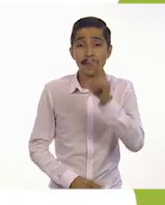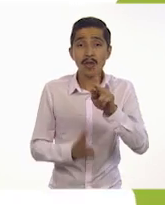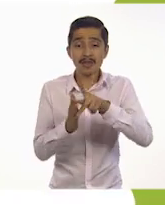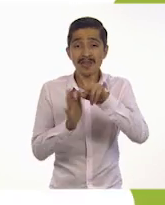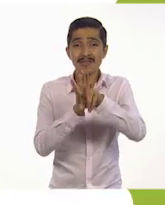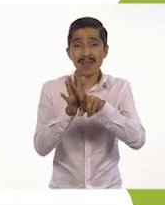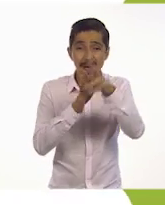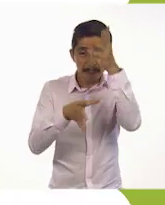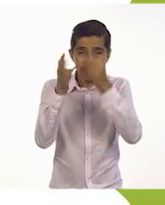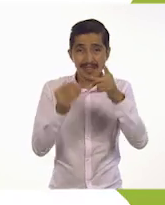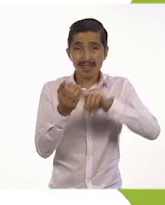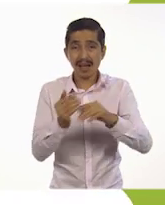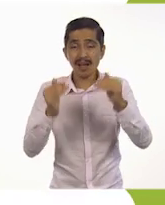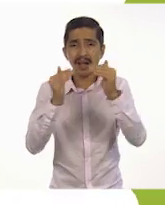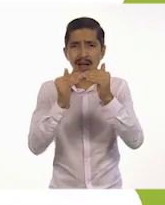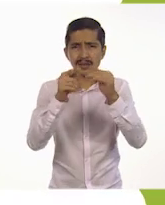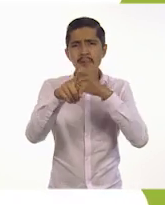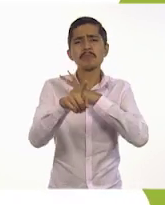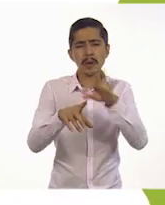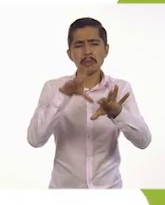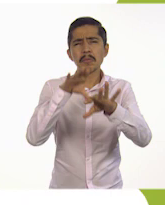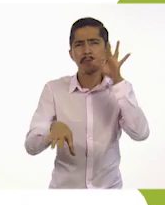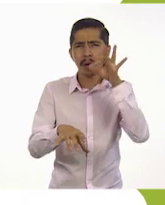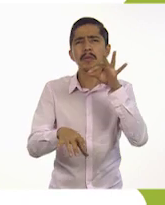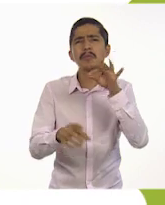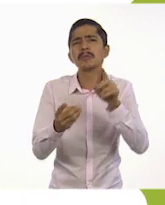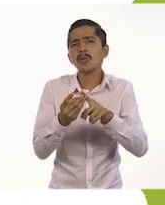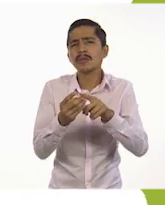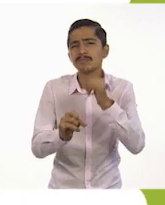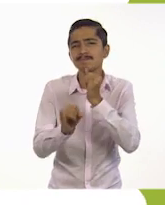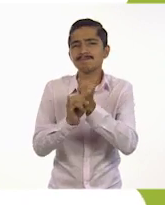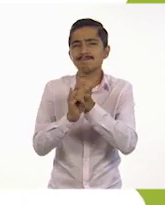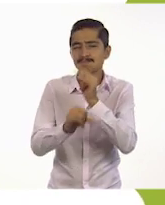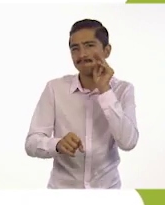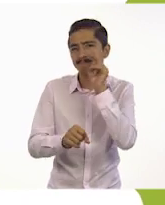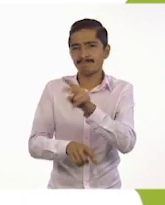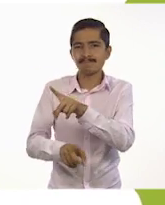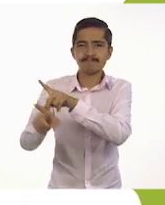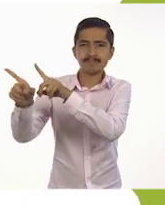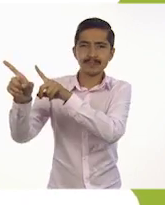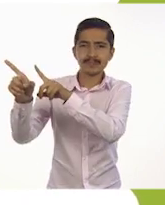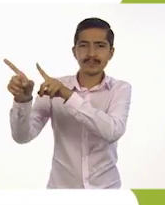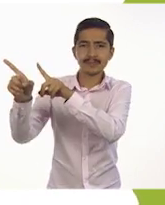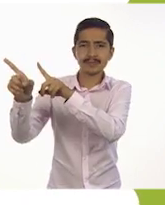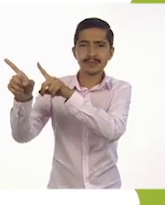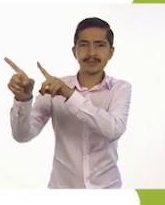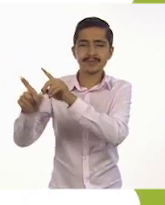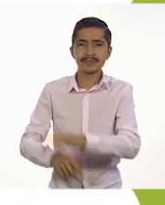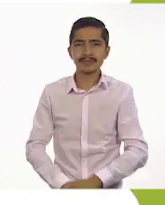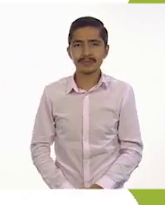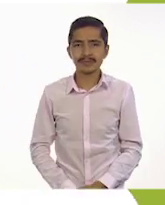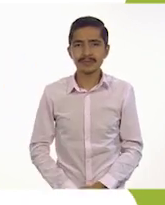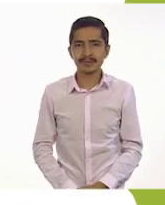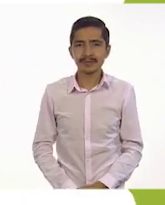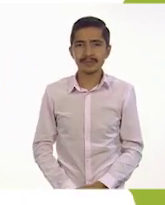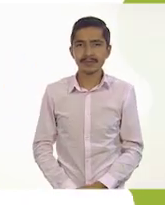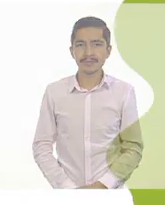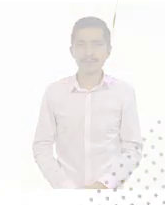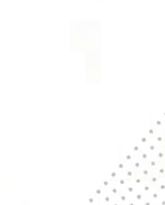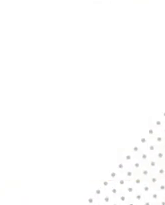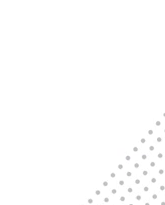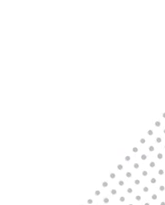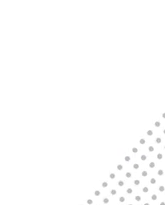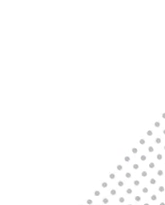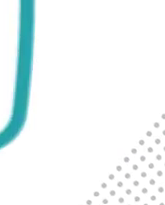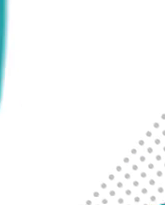programas de Aprende en Casa, los puedes encontrar en la siguiente liga, aprendeencasa.cep.gov.mx.